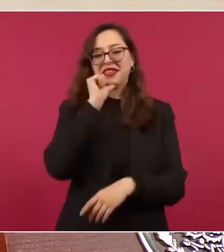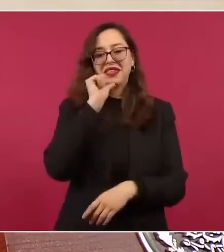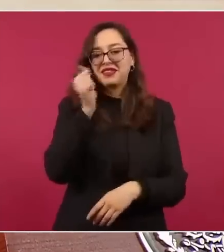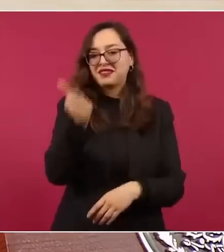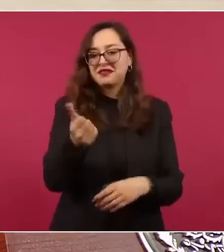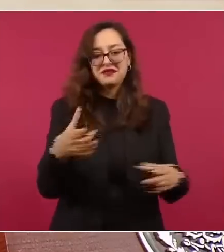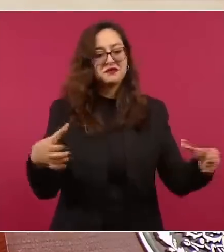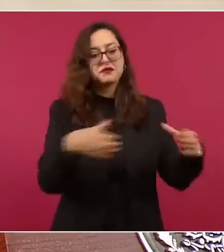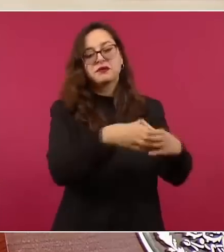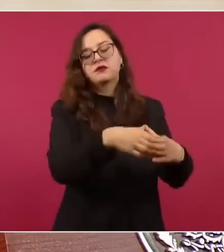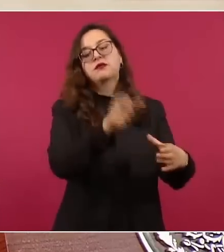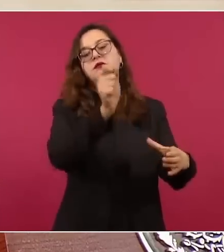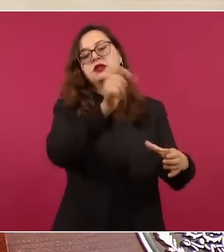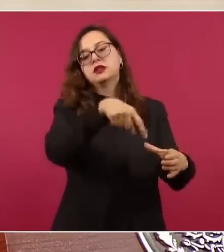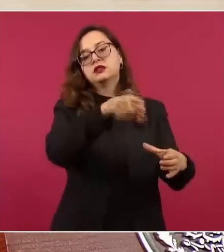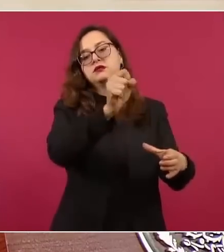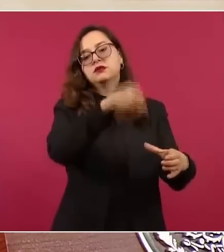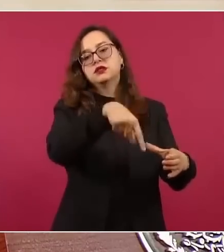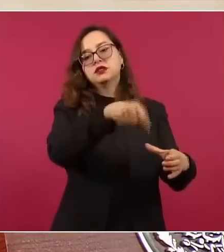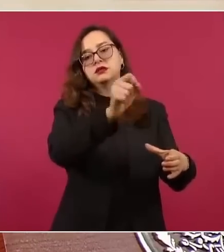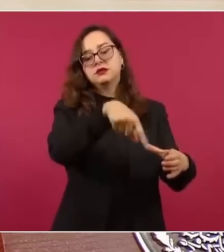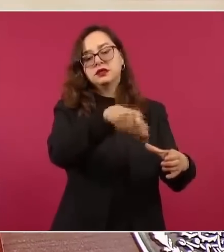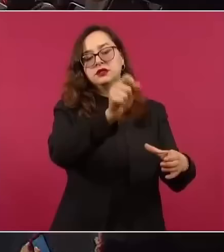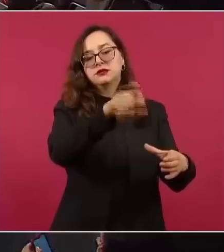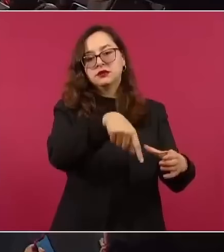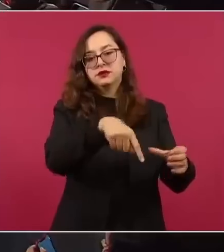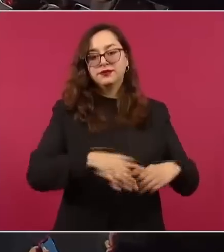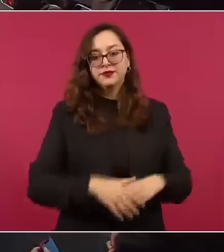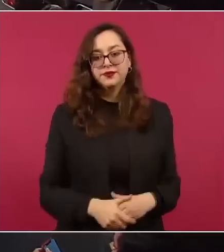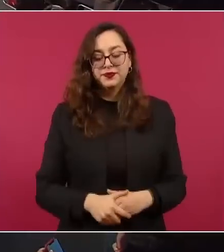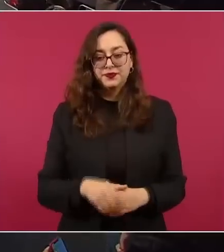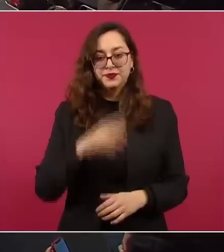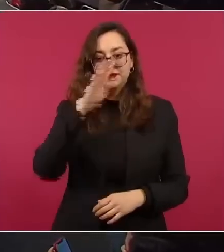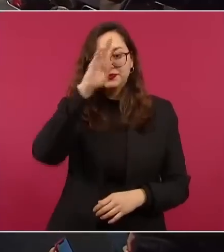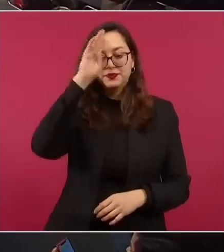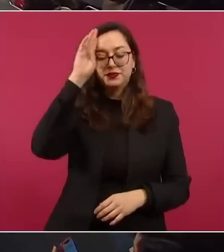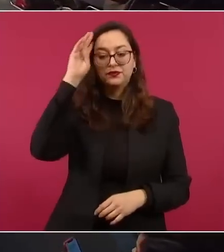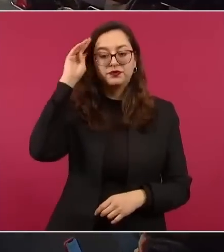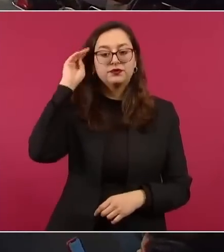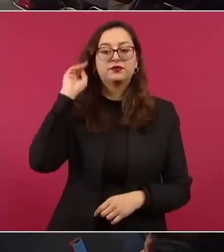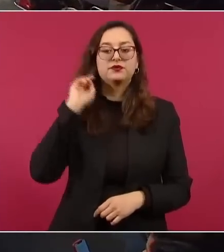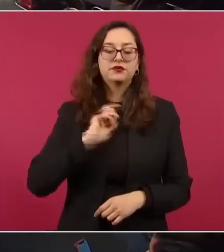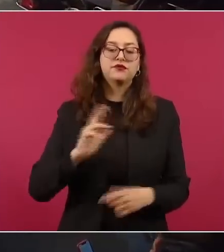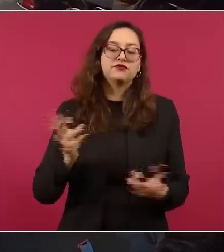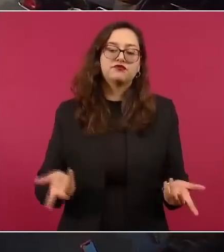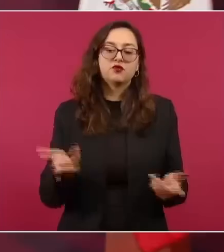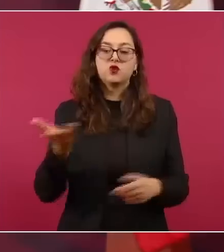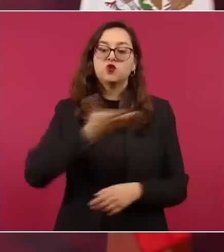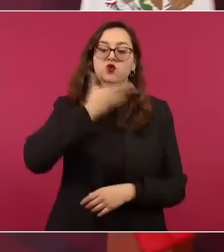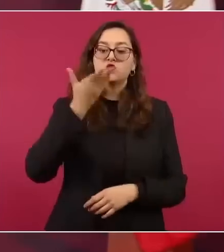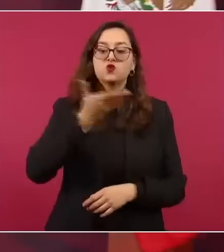porque es una élite,